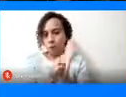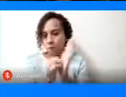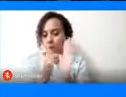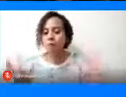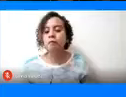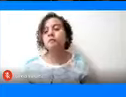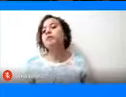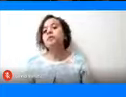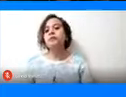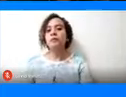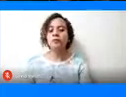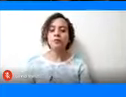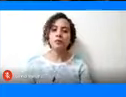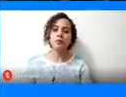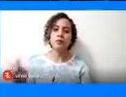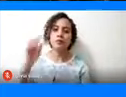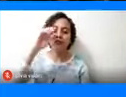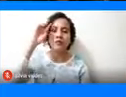Siguiente, por favor.